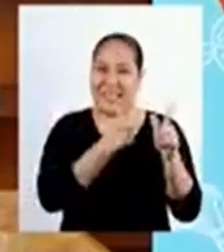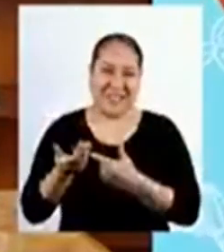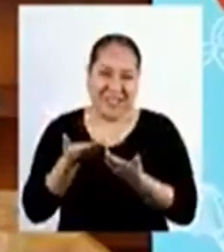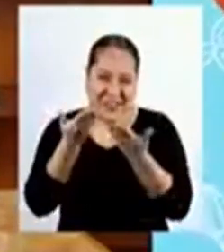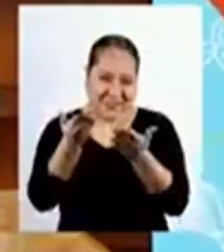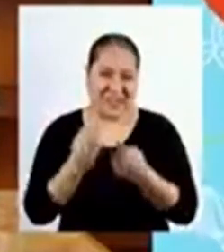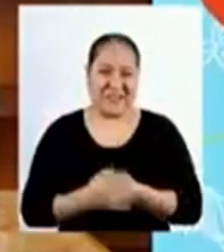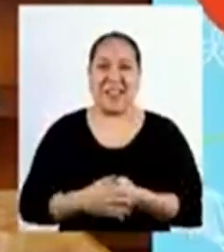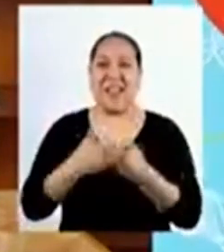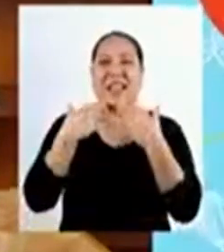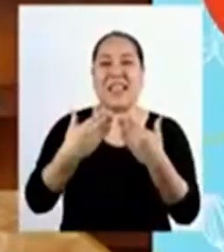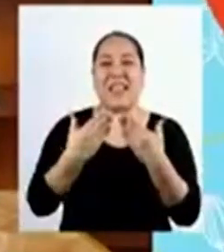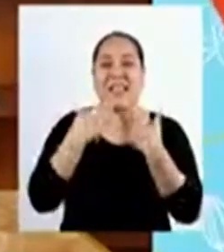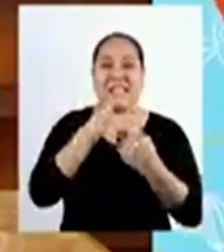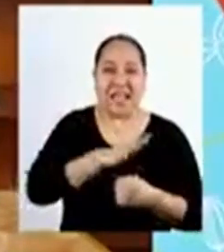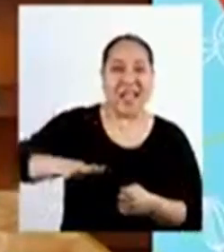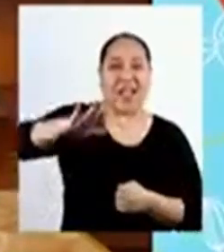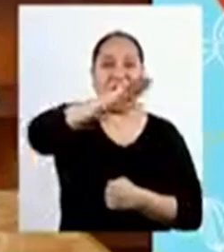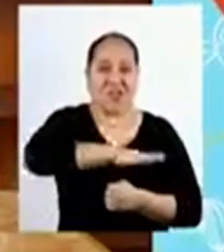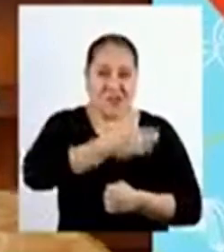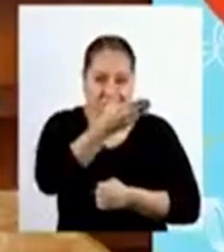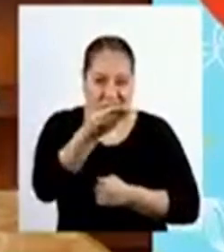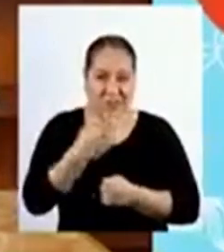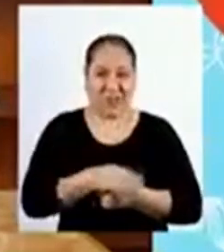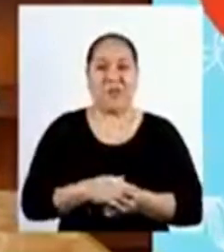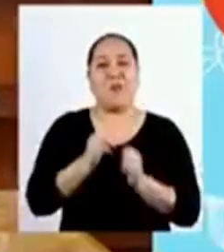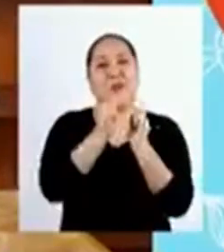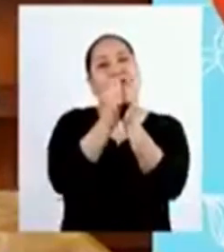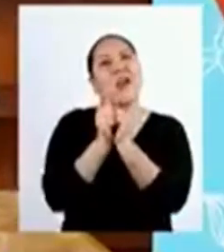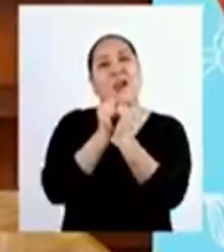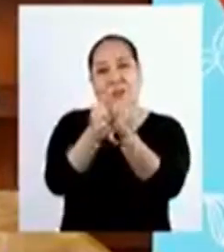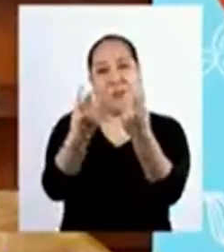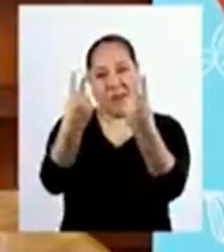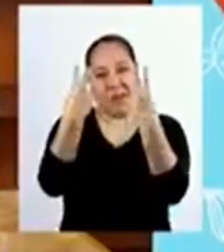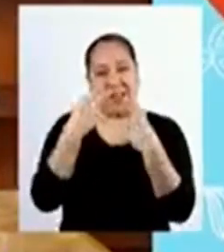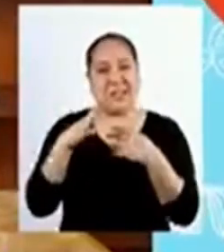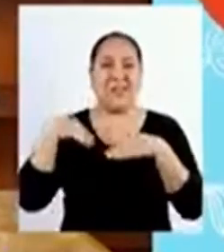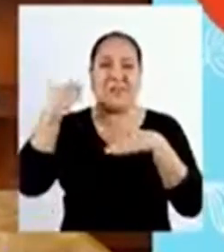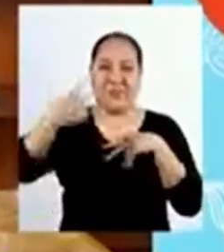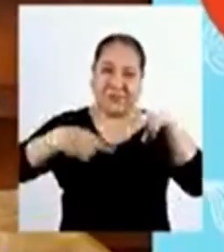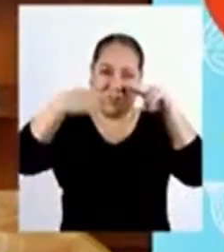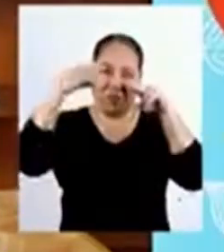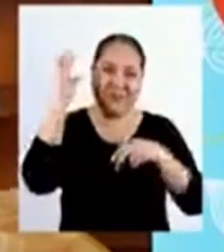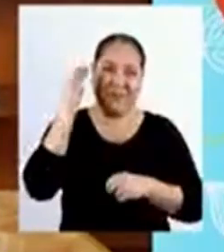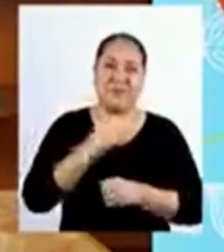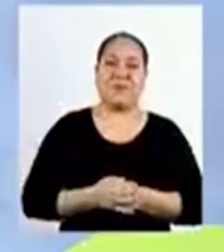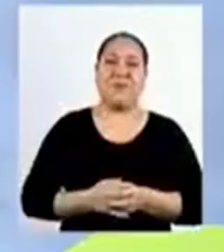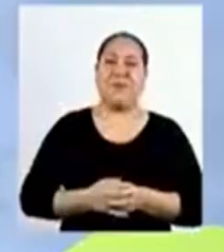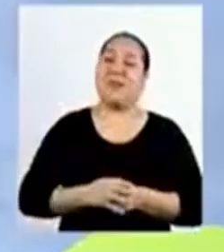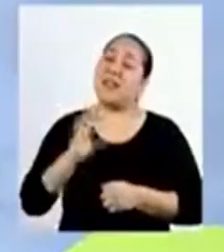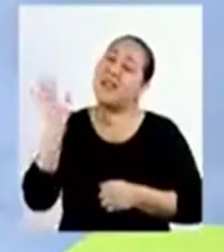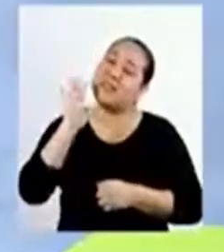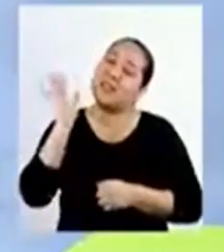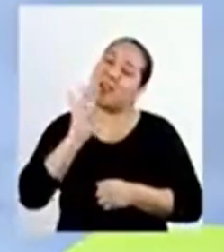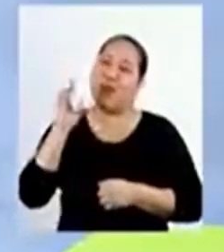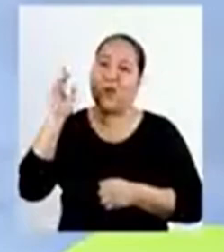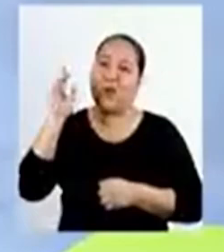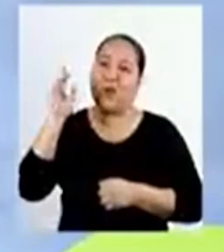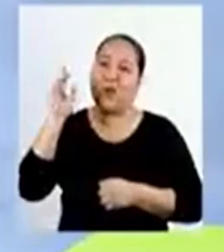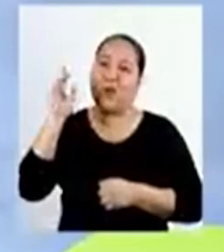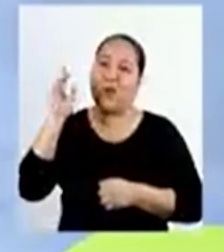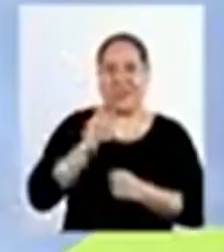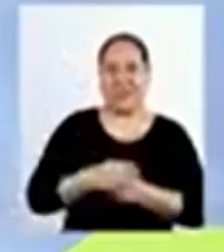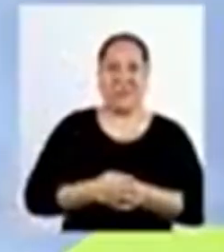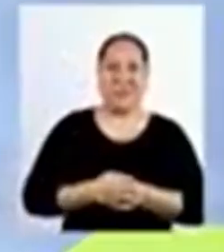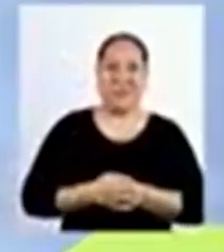Los dejo Gracias a todas Y todos Por acompañarnos Hasta pronto Hasta pronto